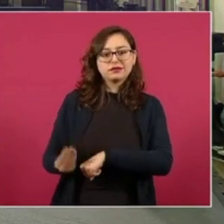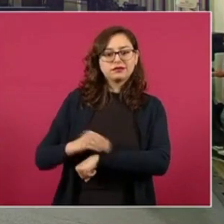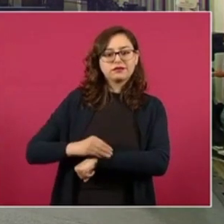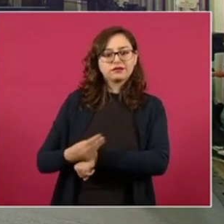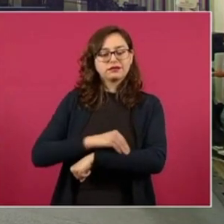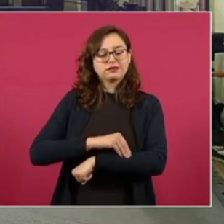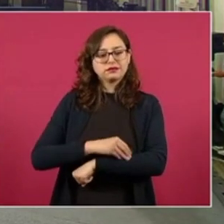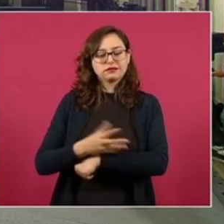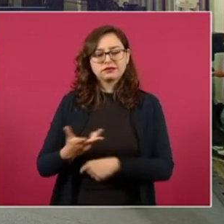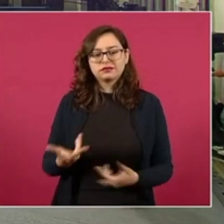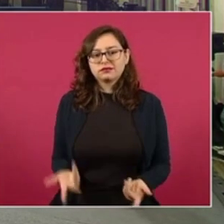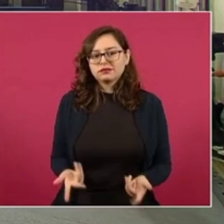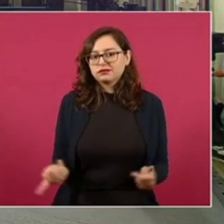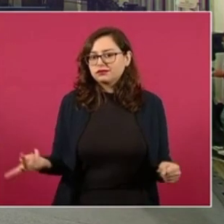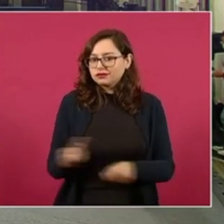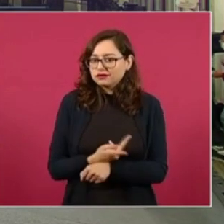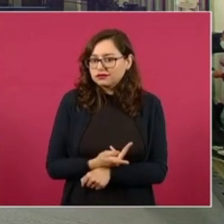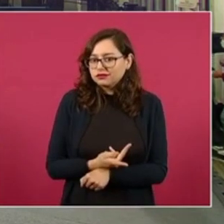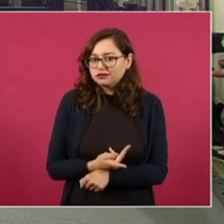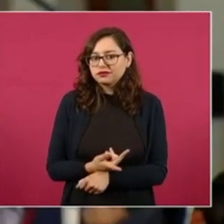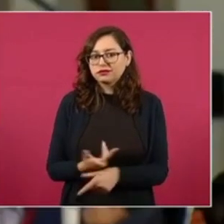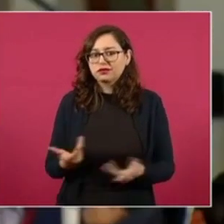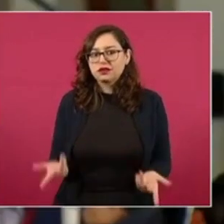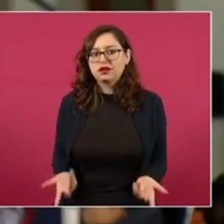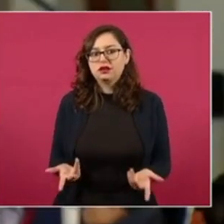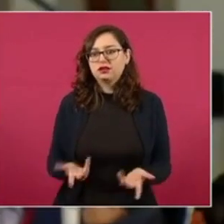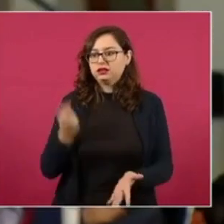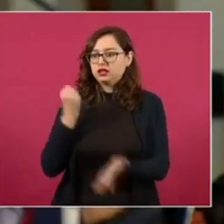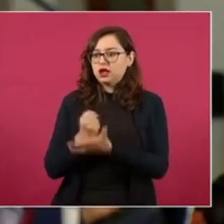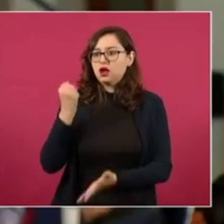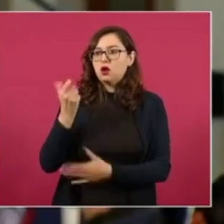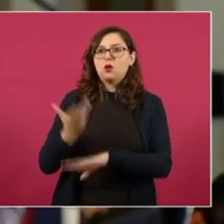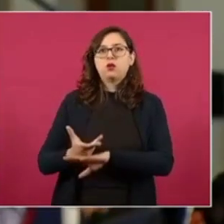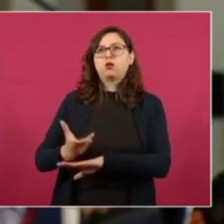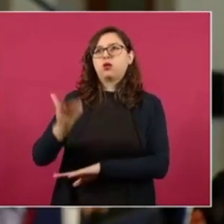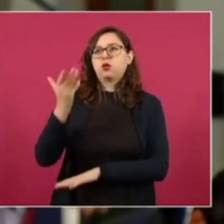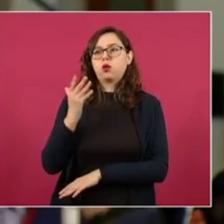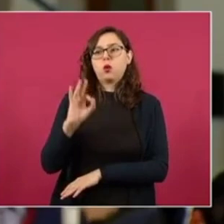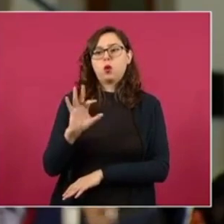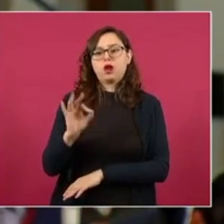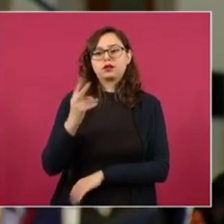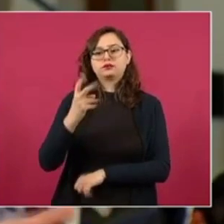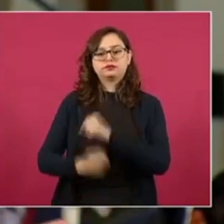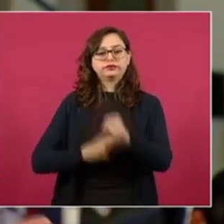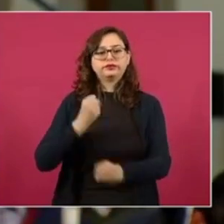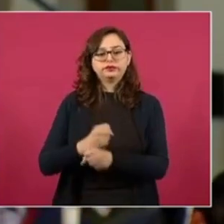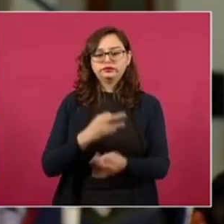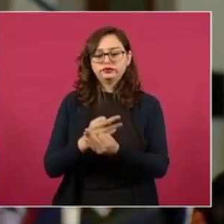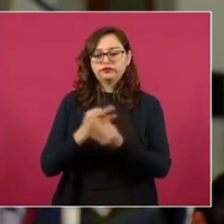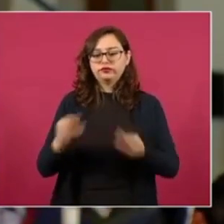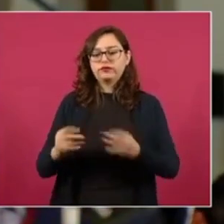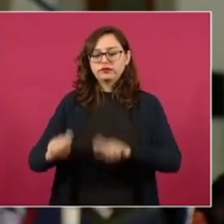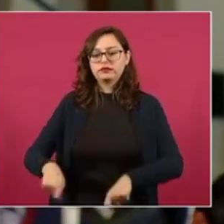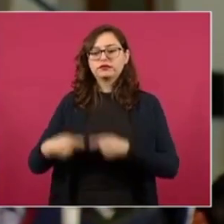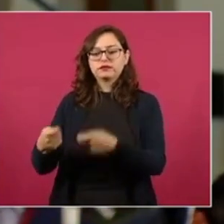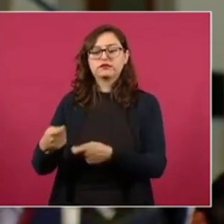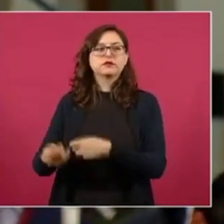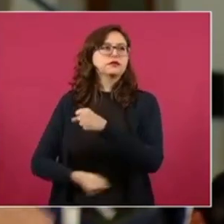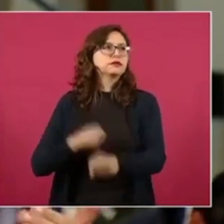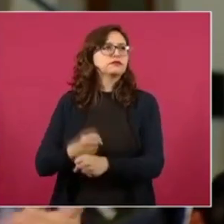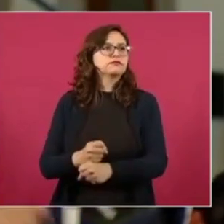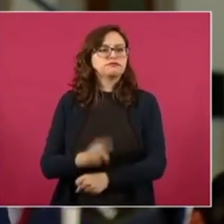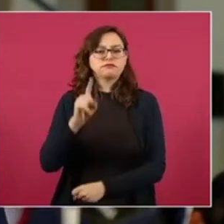este proceso es un decreto que data de 42 años, fue cuando se les dotó de los terrenos ejidales, estamos hablando de 1980.